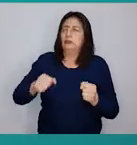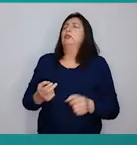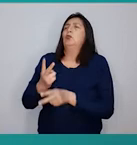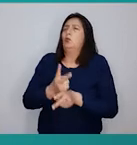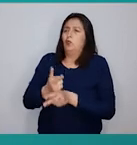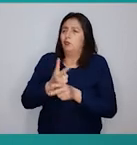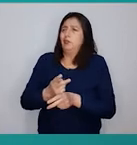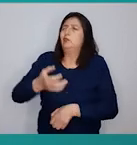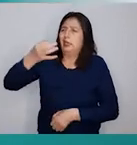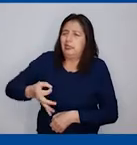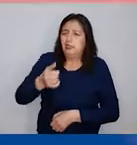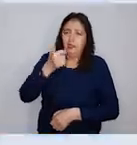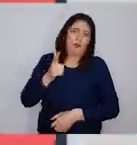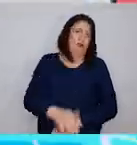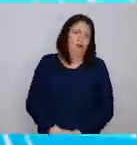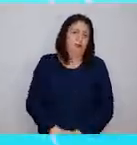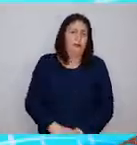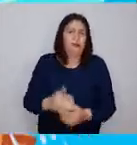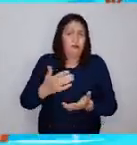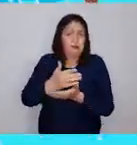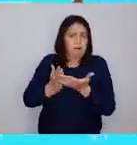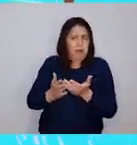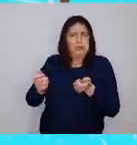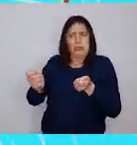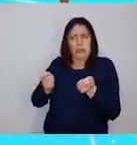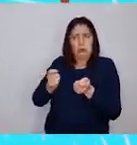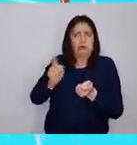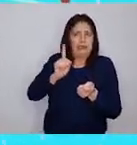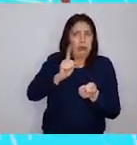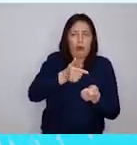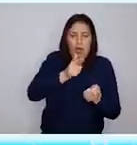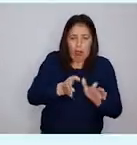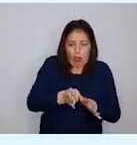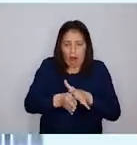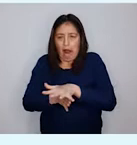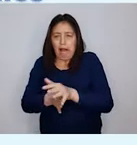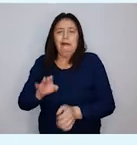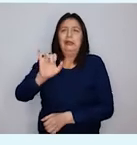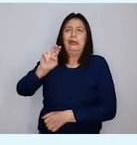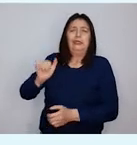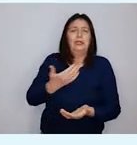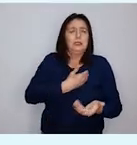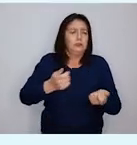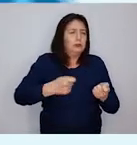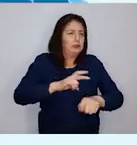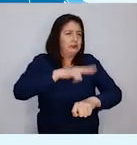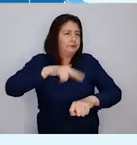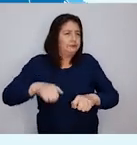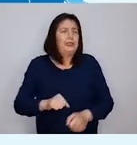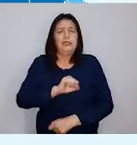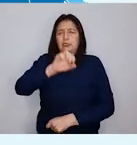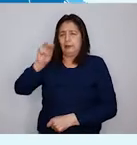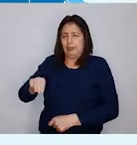calidad del recurso hídrico. Como parte del control de inundaciones, la ANA, con los gobiernos regionales de San Martín,